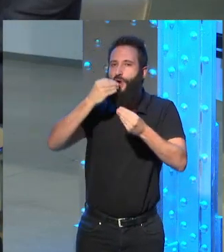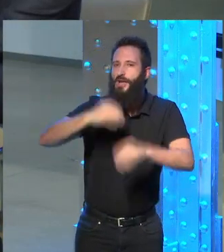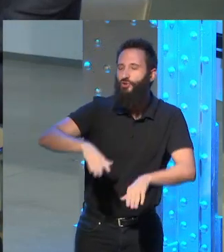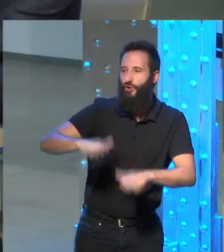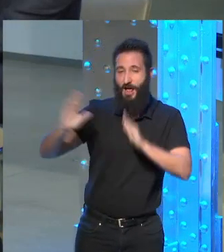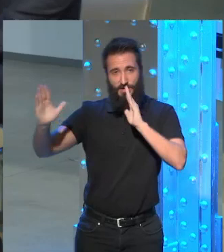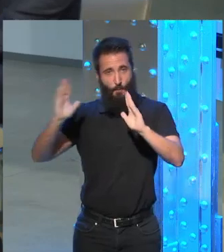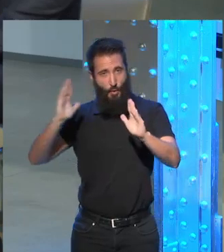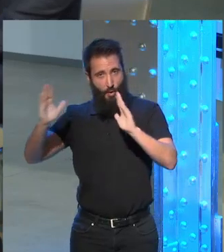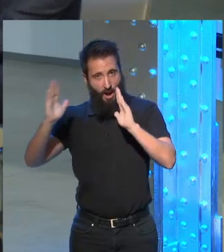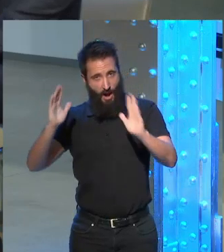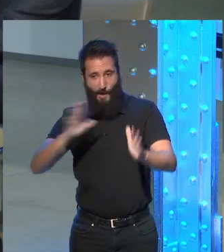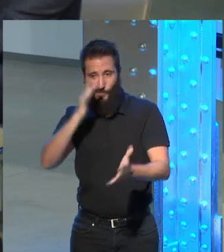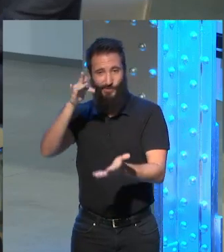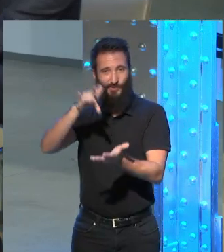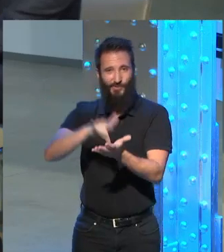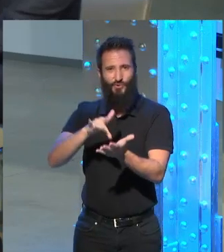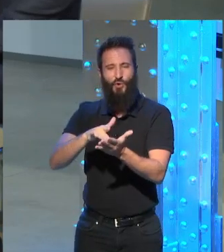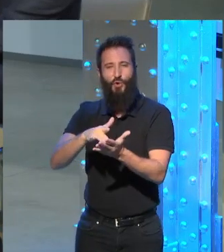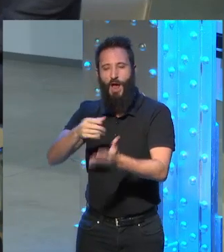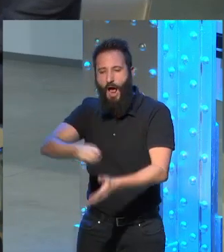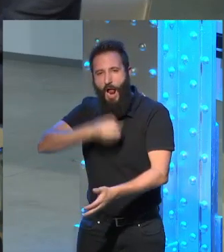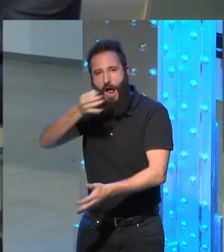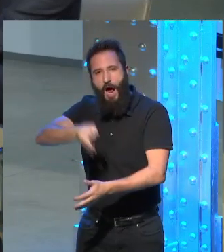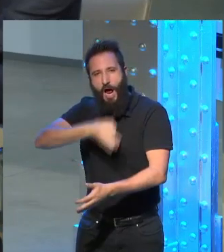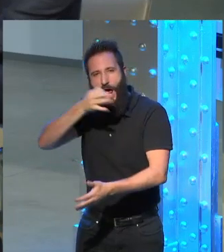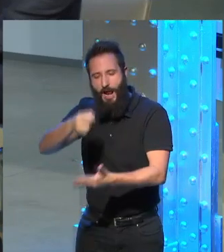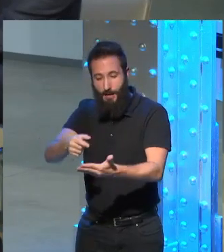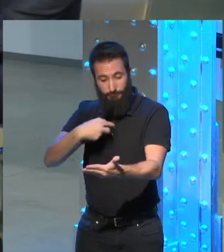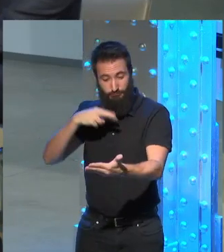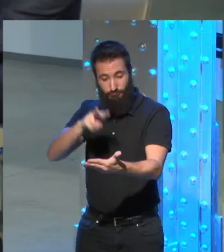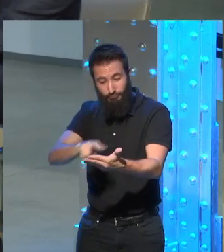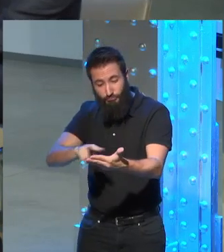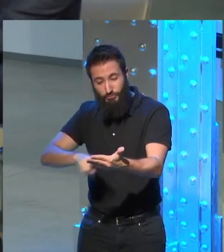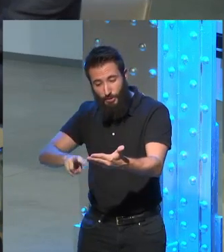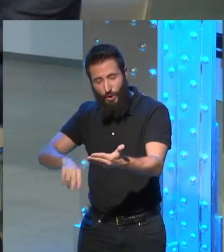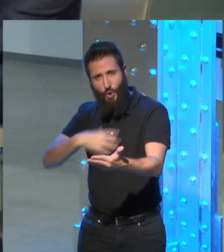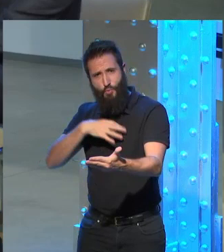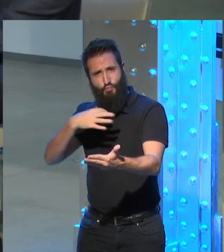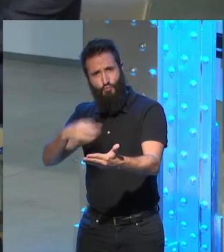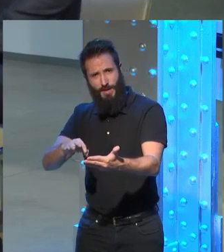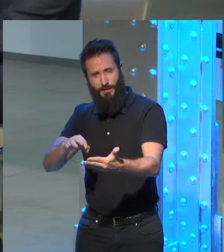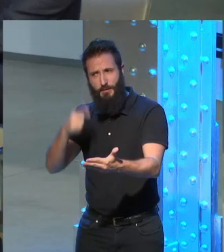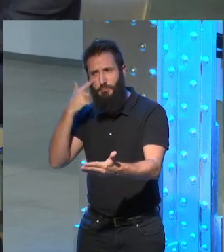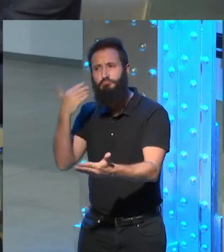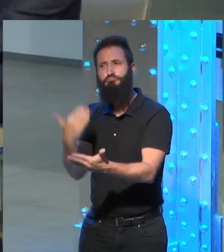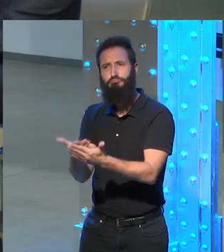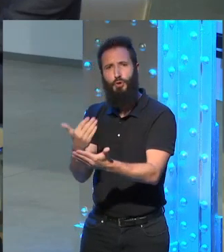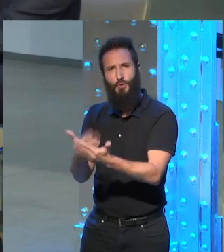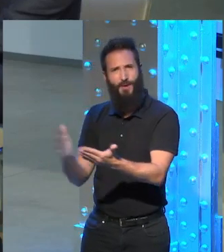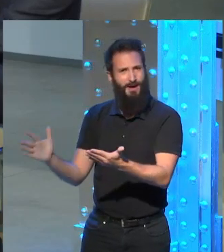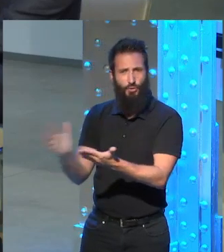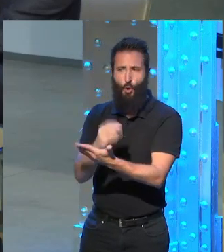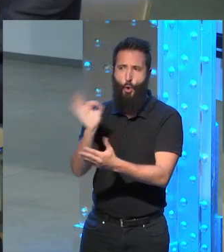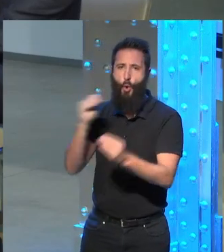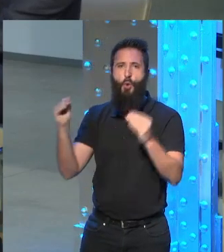de su tiempo, hasta qué punto el testimonio que ese libro nos ofrece refleja o contradice